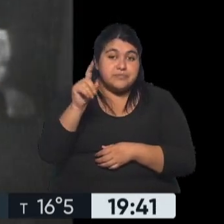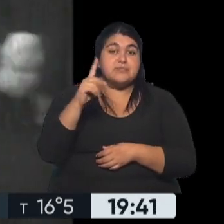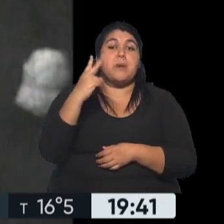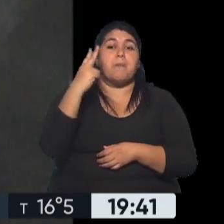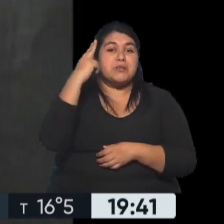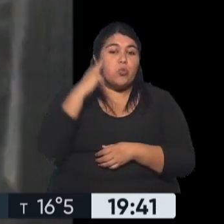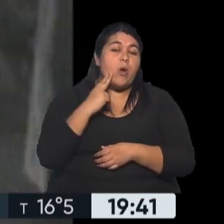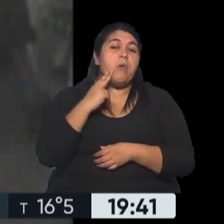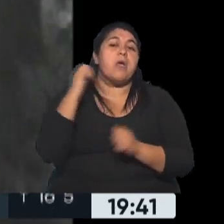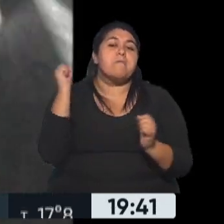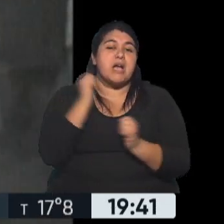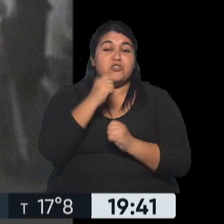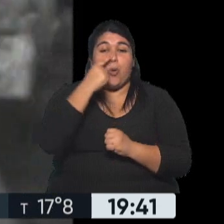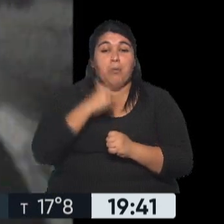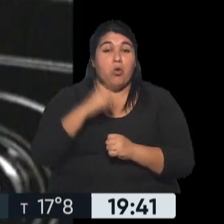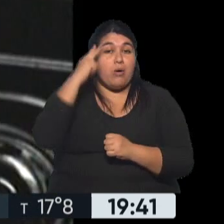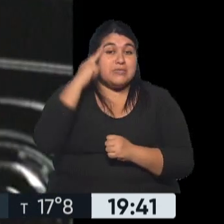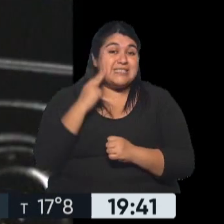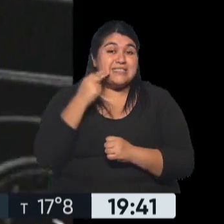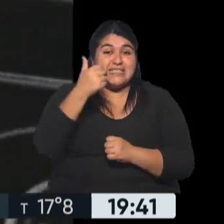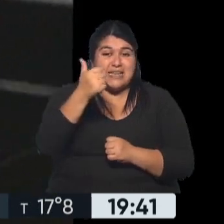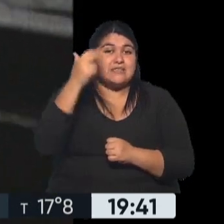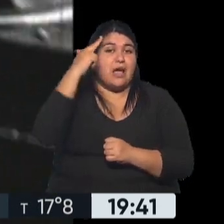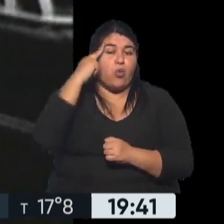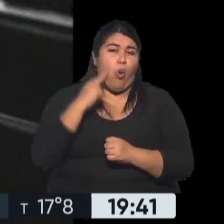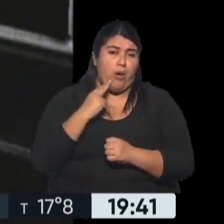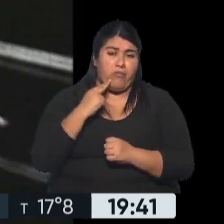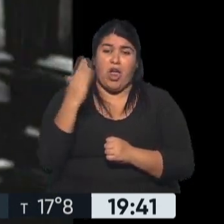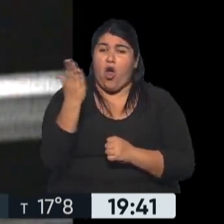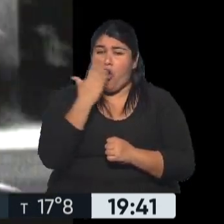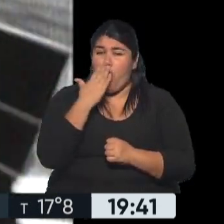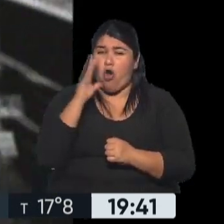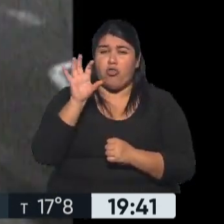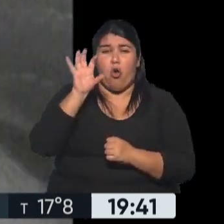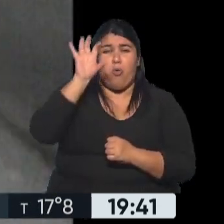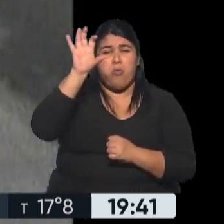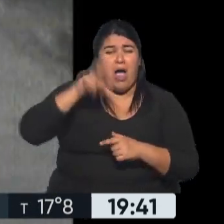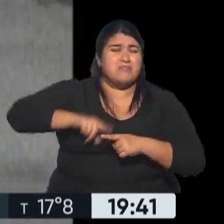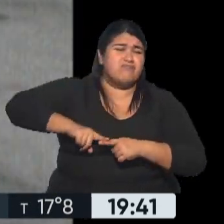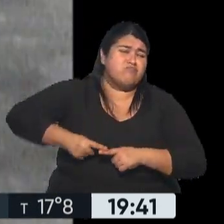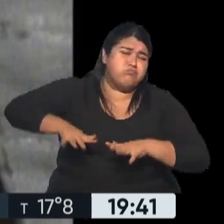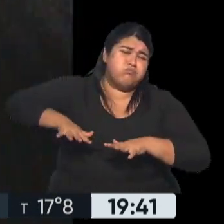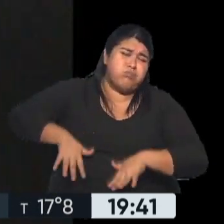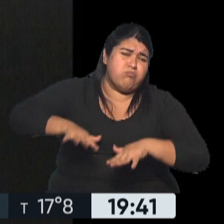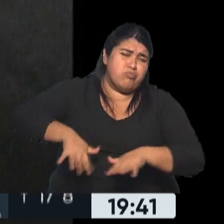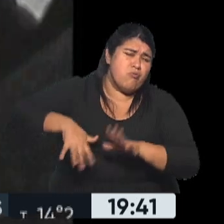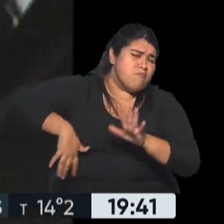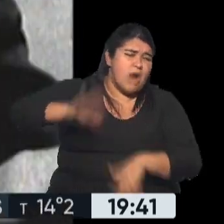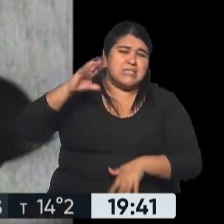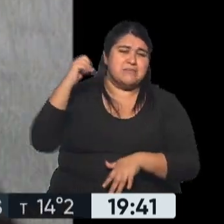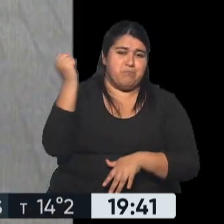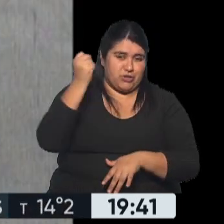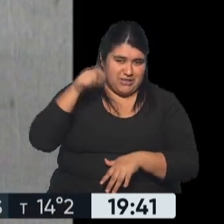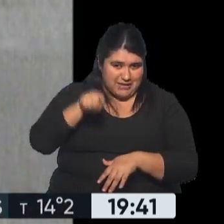29 de mayo de 1969, estallaba Córdoba en una de las huelgas más importantes de la historia argentina.